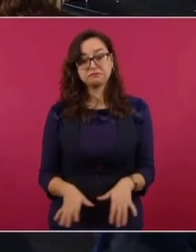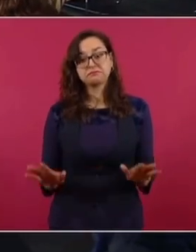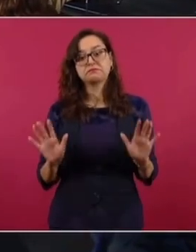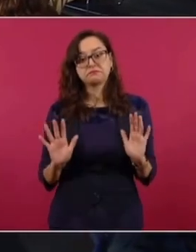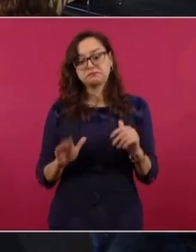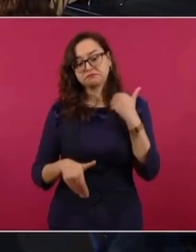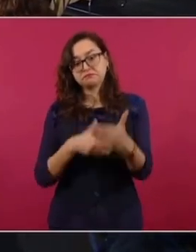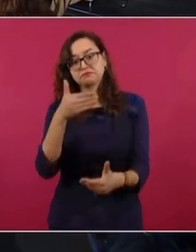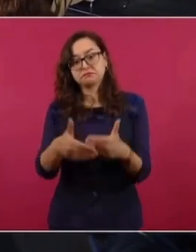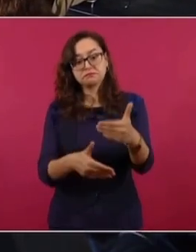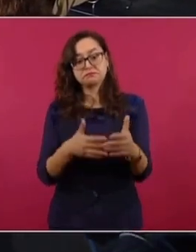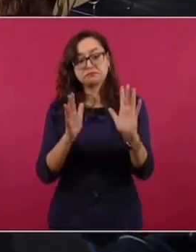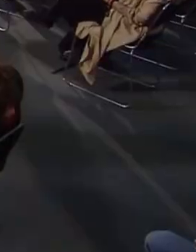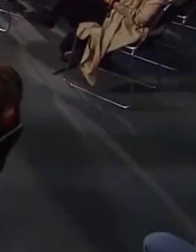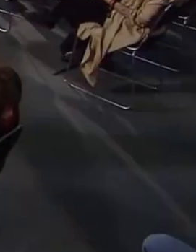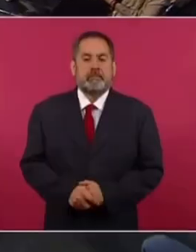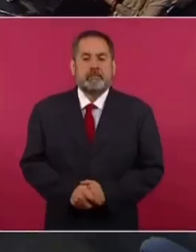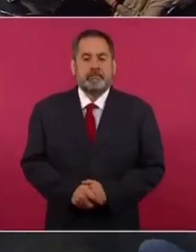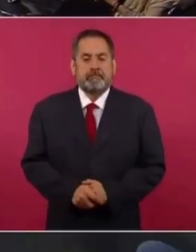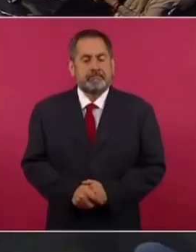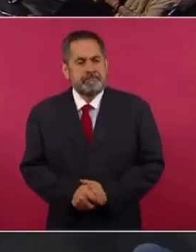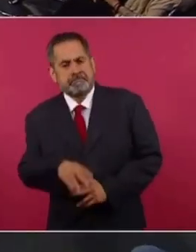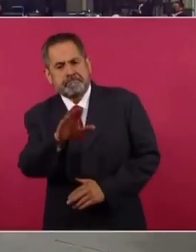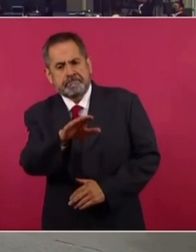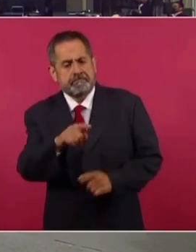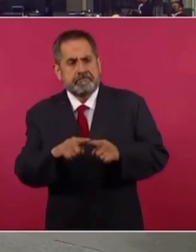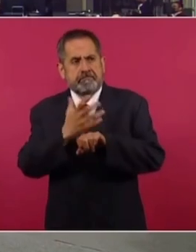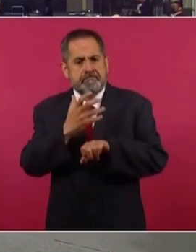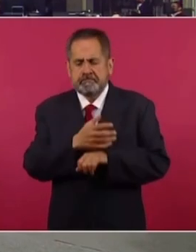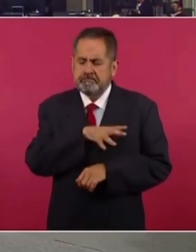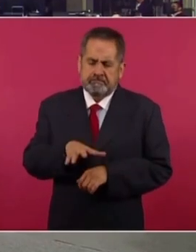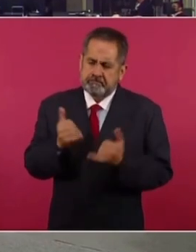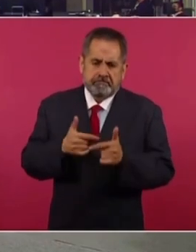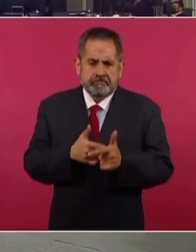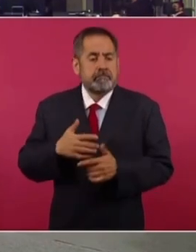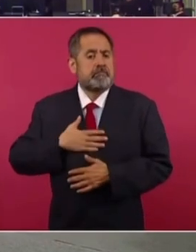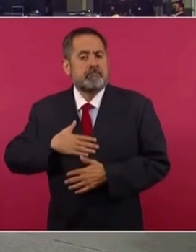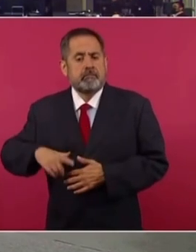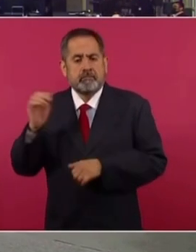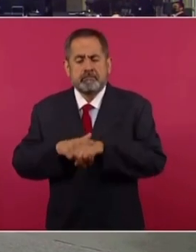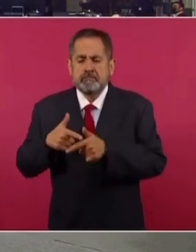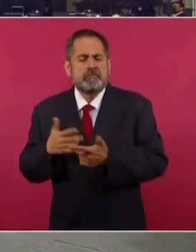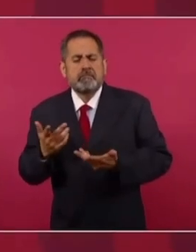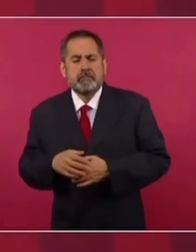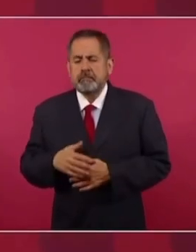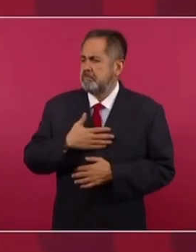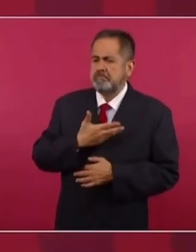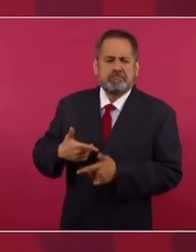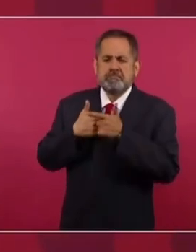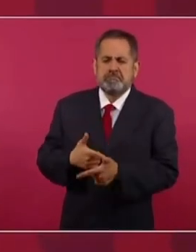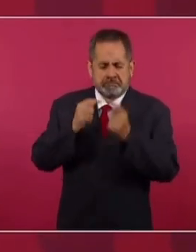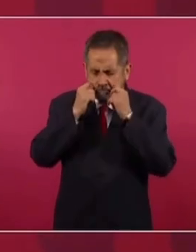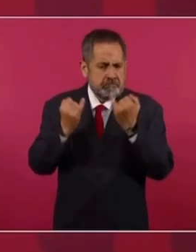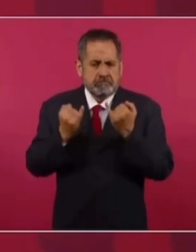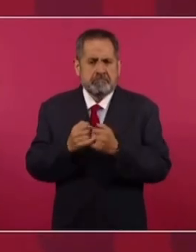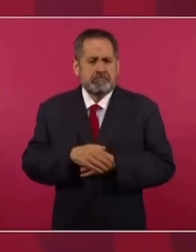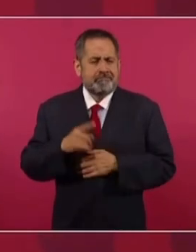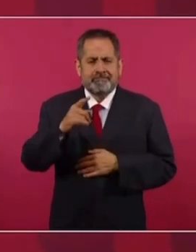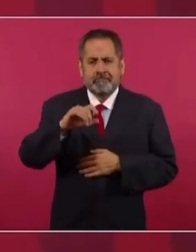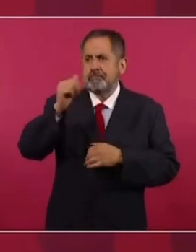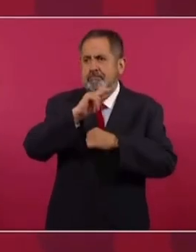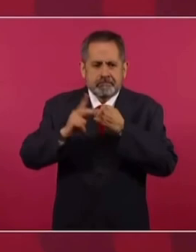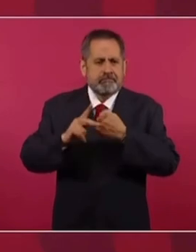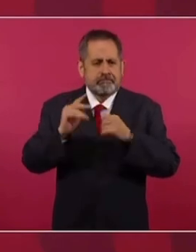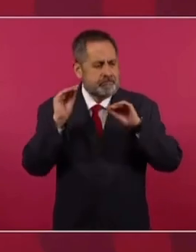y cambien de parecer. Y en caso de que no cambie de parecer Estados Unidos, ¿cuál es el plan del gobierno federal? Seguir igual, sin problema. La inversión extranjera sigue